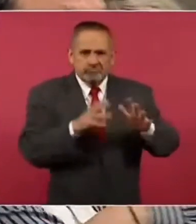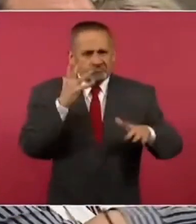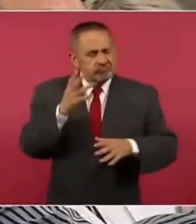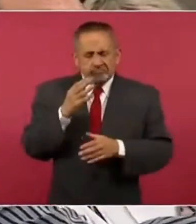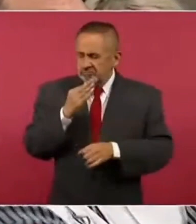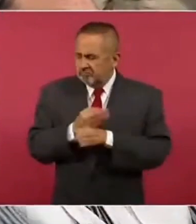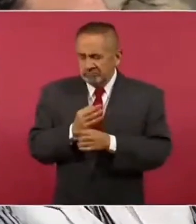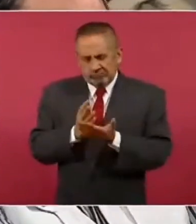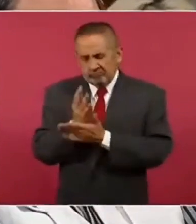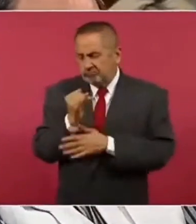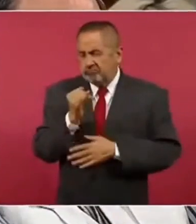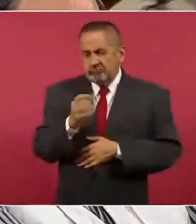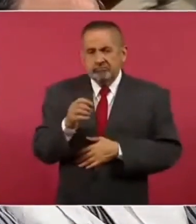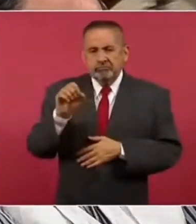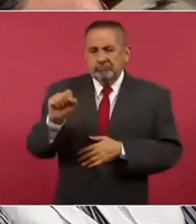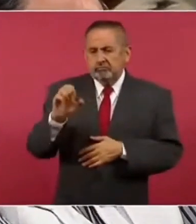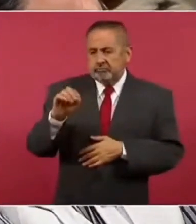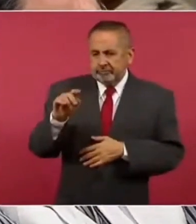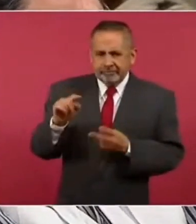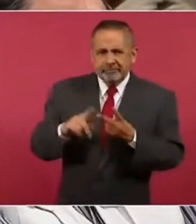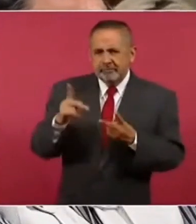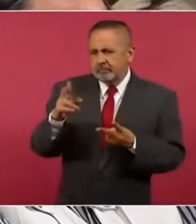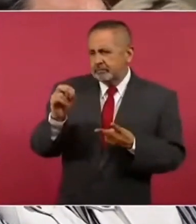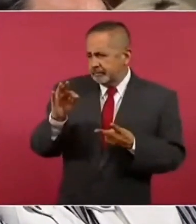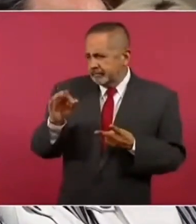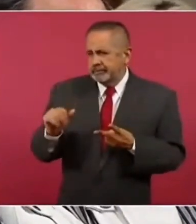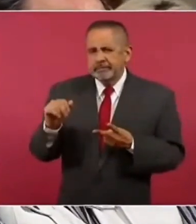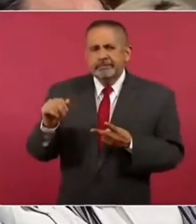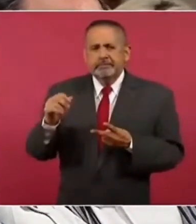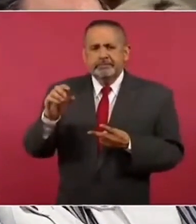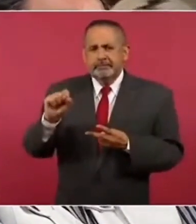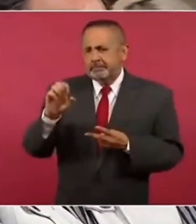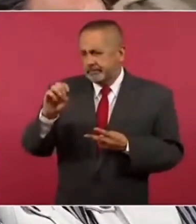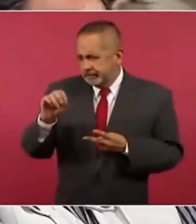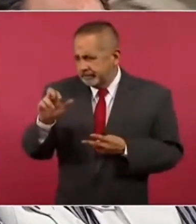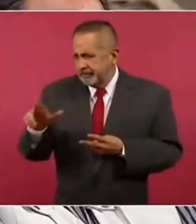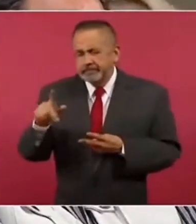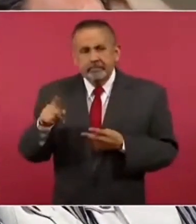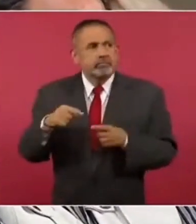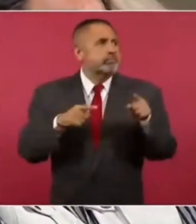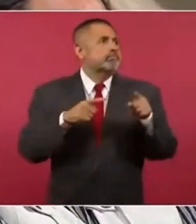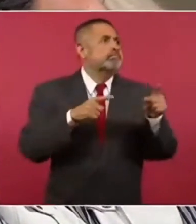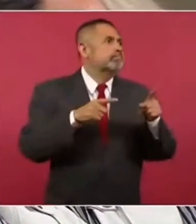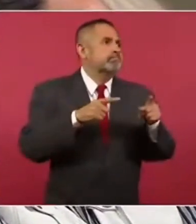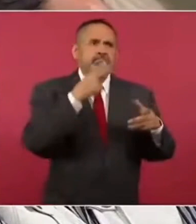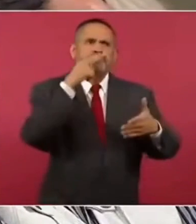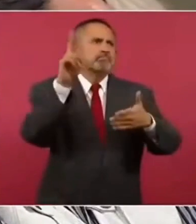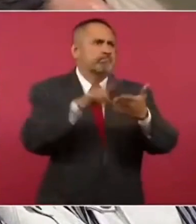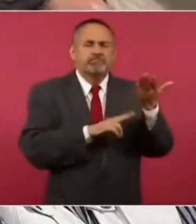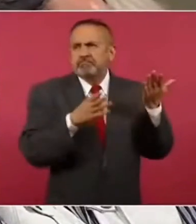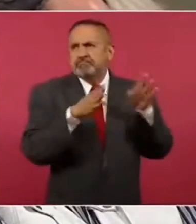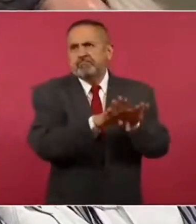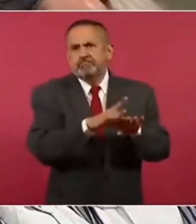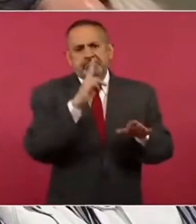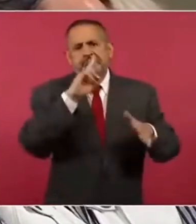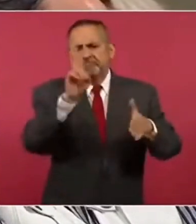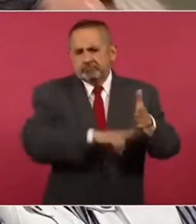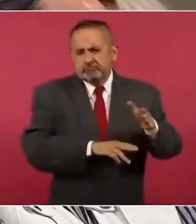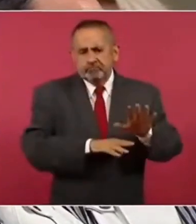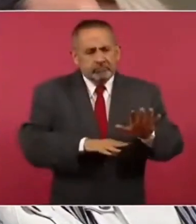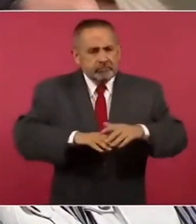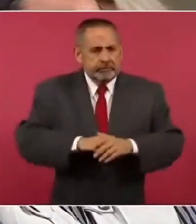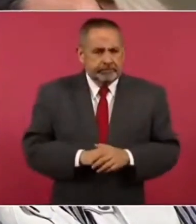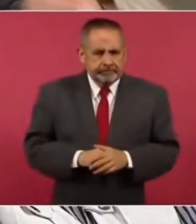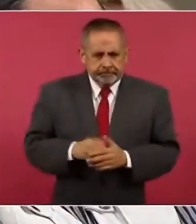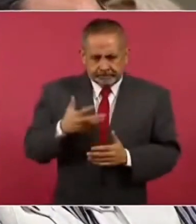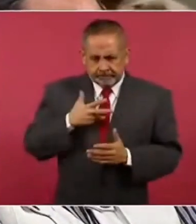constante, de Semarnar, Profepa, la Secretaría de Marina, que han clausurado varios desarrollos. Aquí